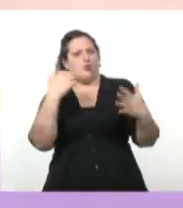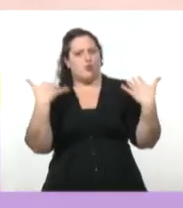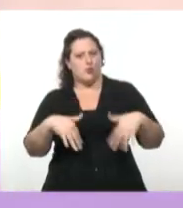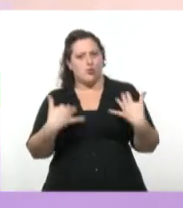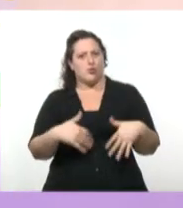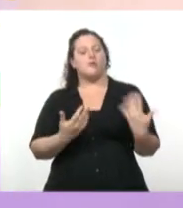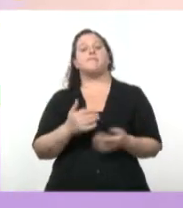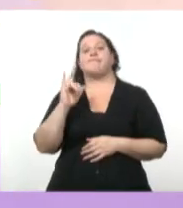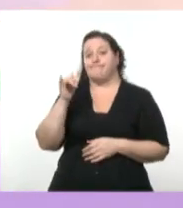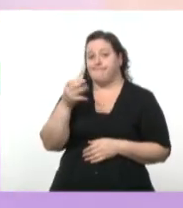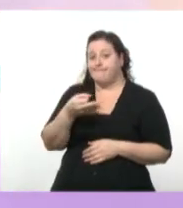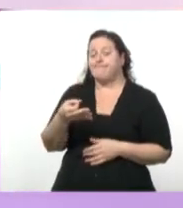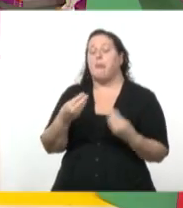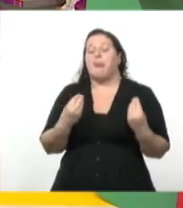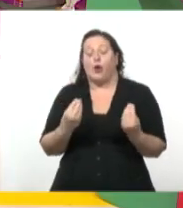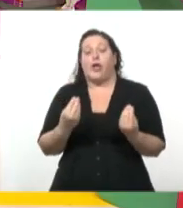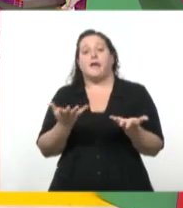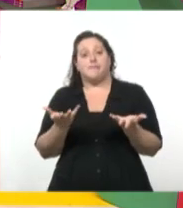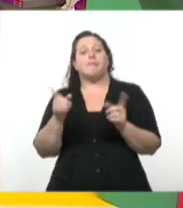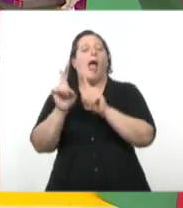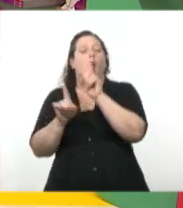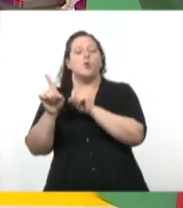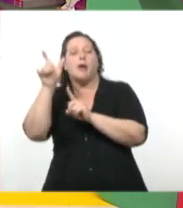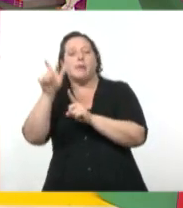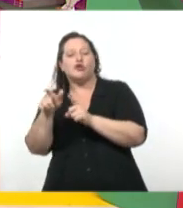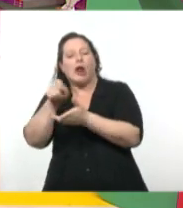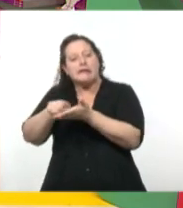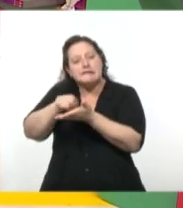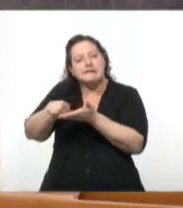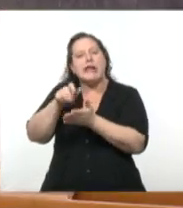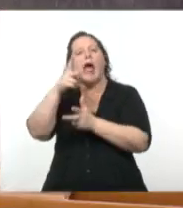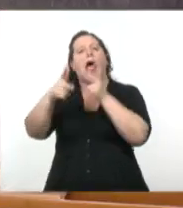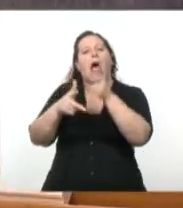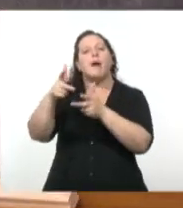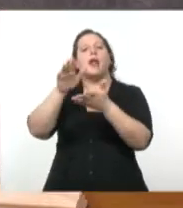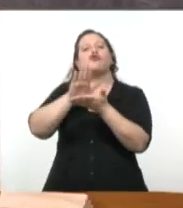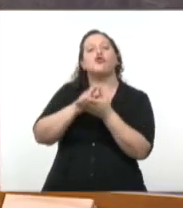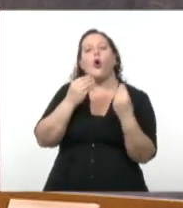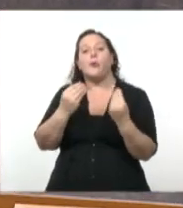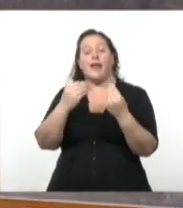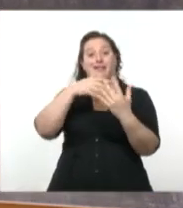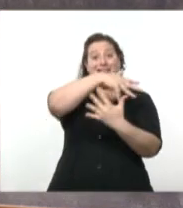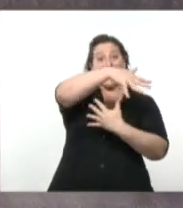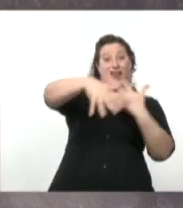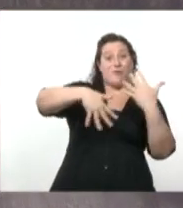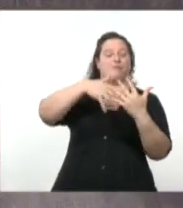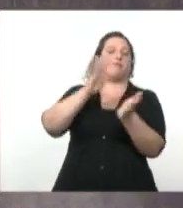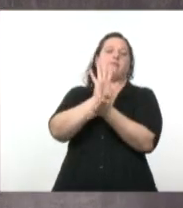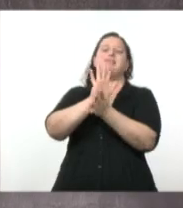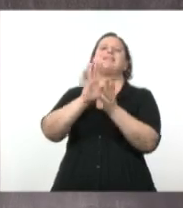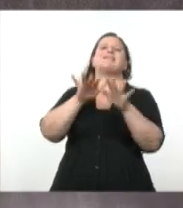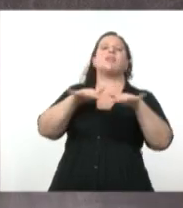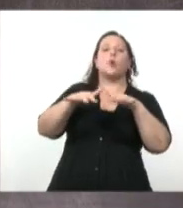autores hablan de la construcción de un orden neocolonial. Claro. ¿No? Neocolonial